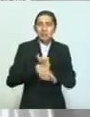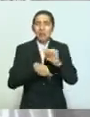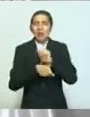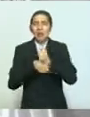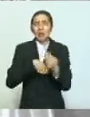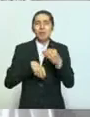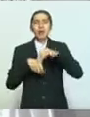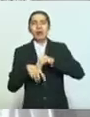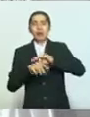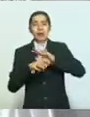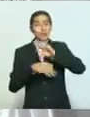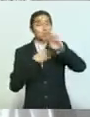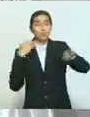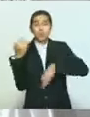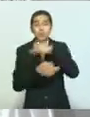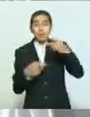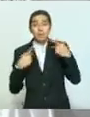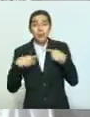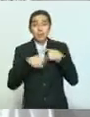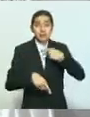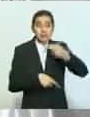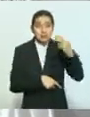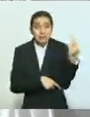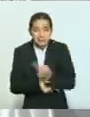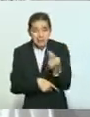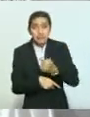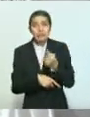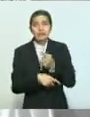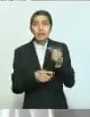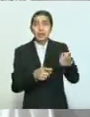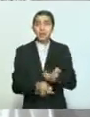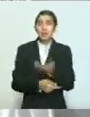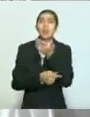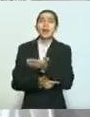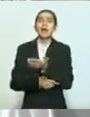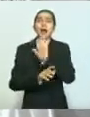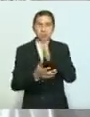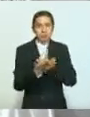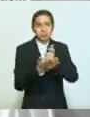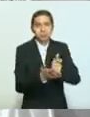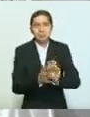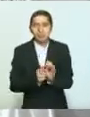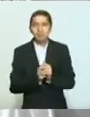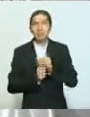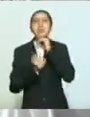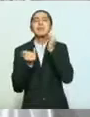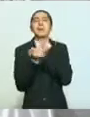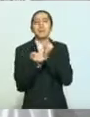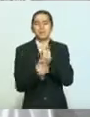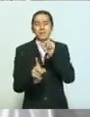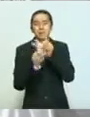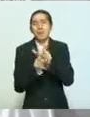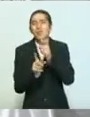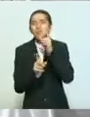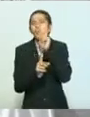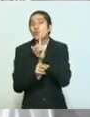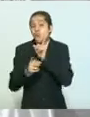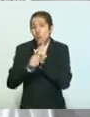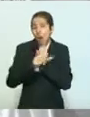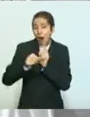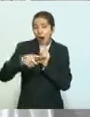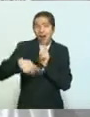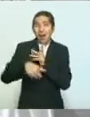los ciudadanos que así lo requieran y que lo solicitaron. En cuanto a la protección de mujeres que